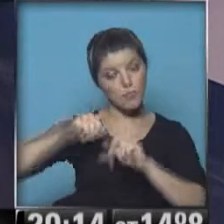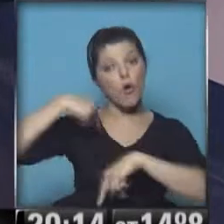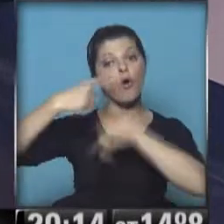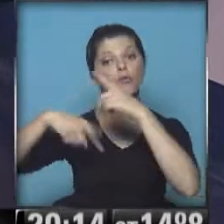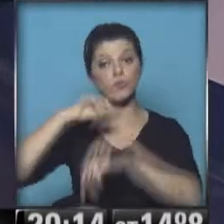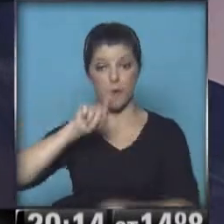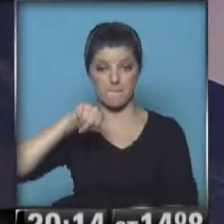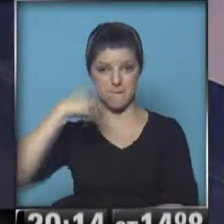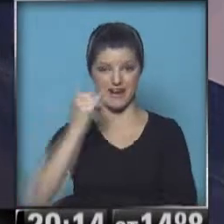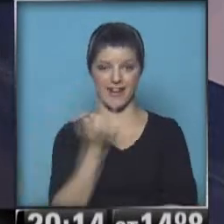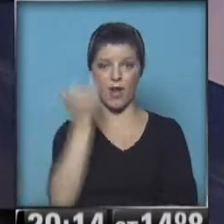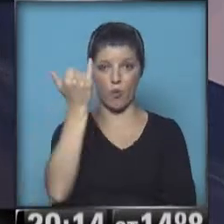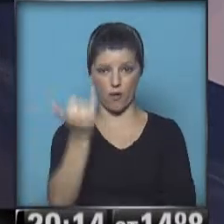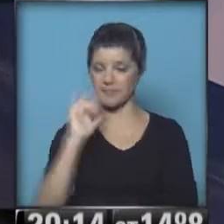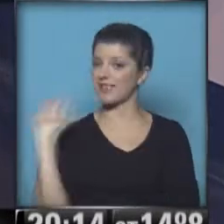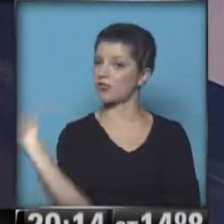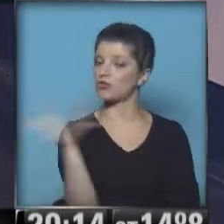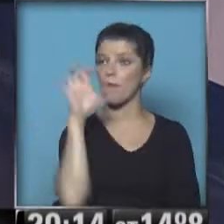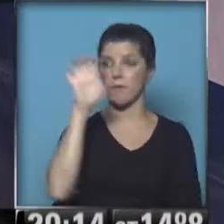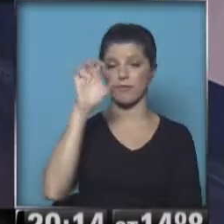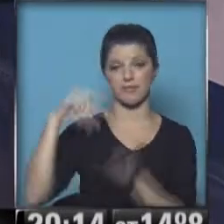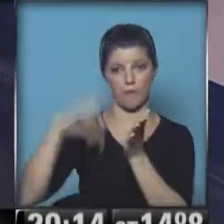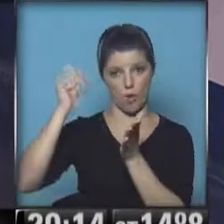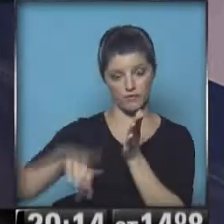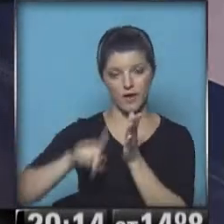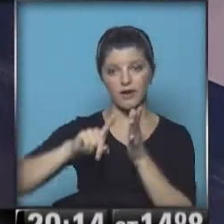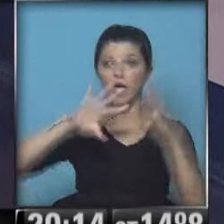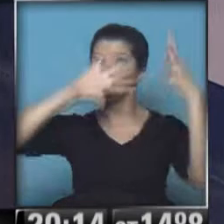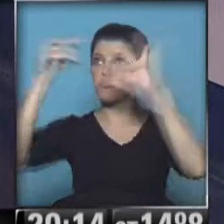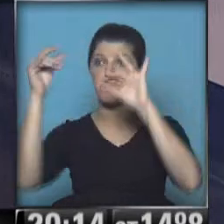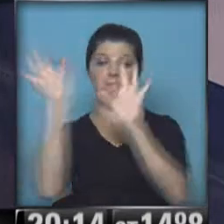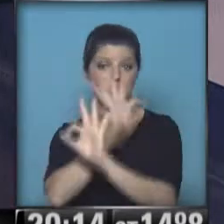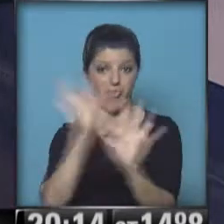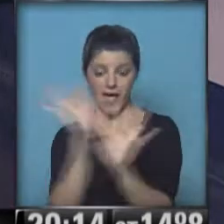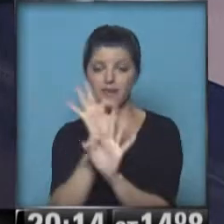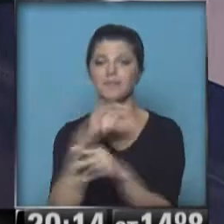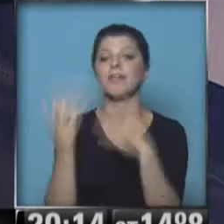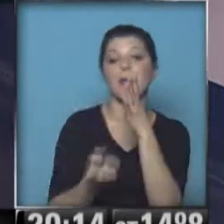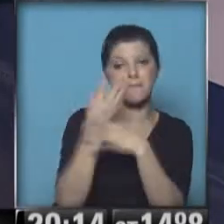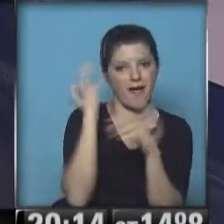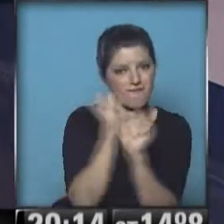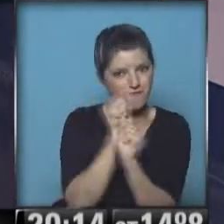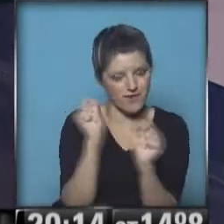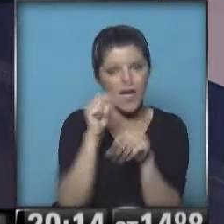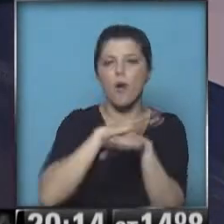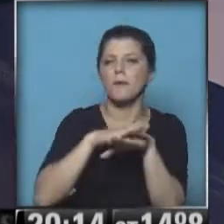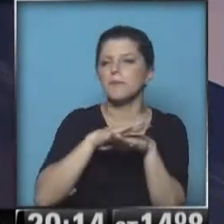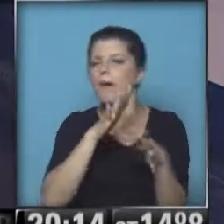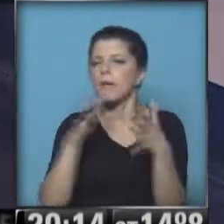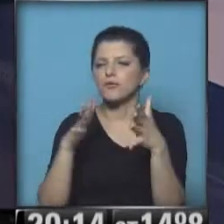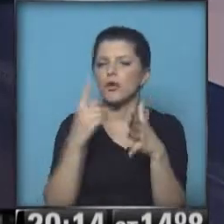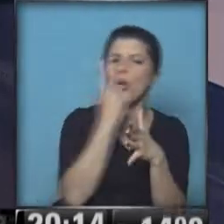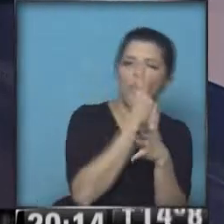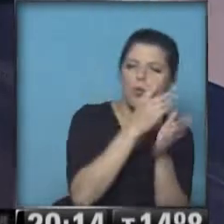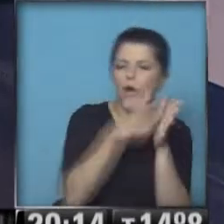mañana jueves prácticamente en toda la provincia de Buenos Aires, con cielo despejado, ligeramente nublado, en una mañana fría, con mínimas que pueden rondarlo entre